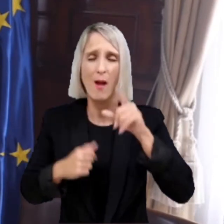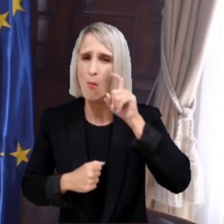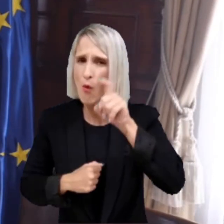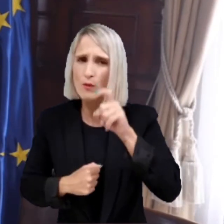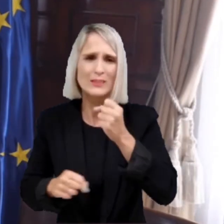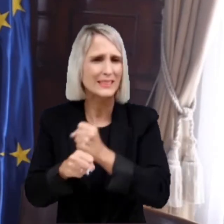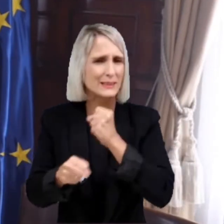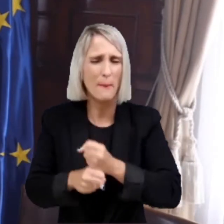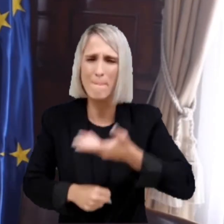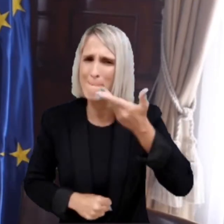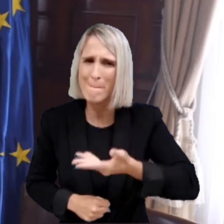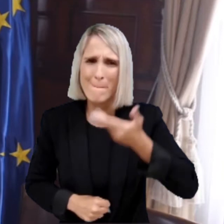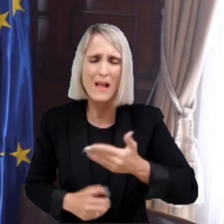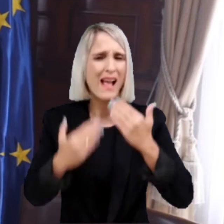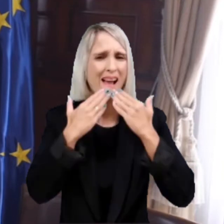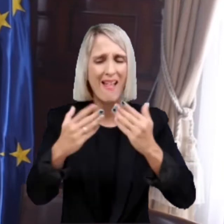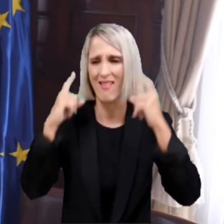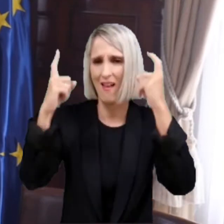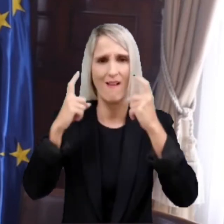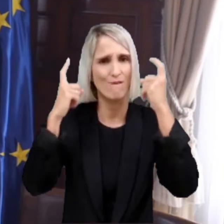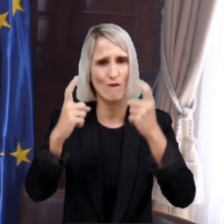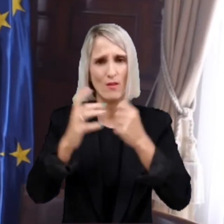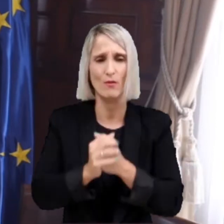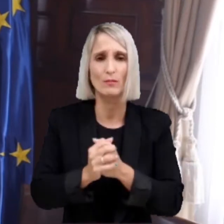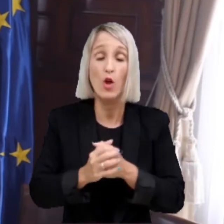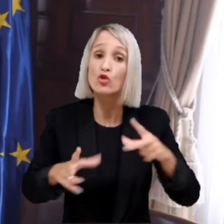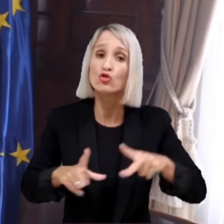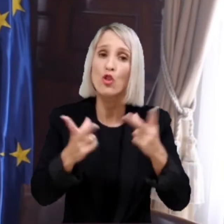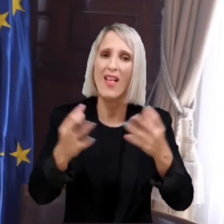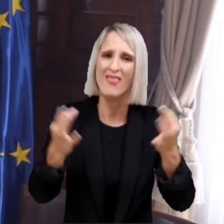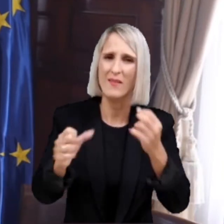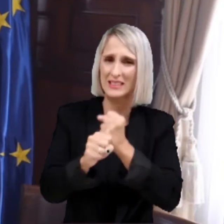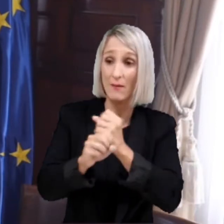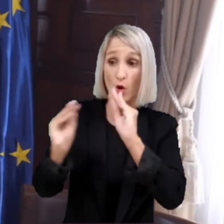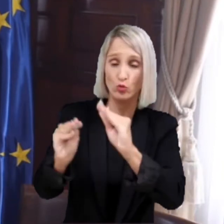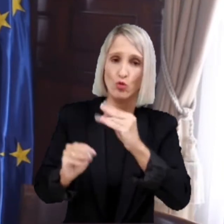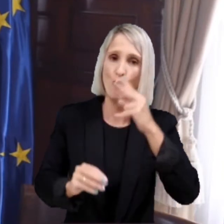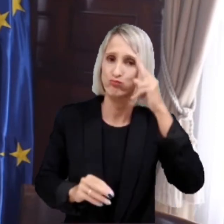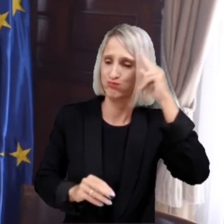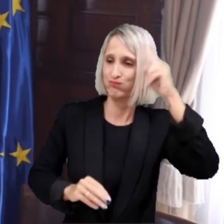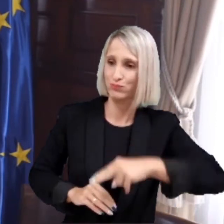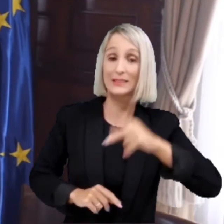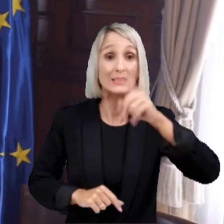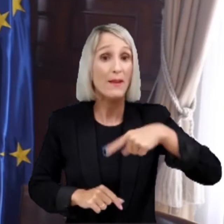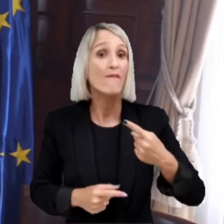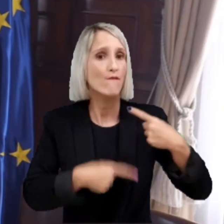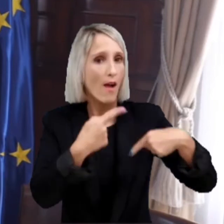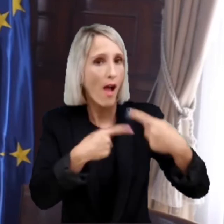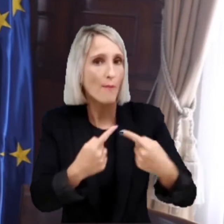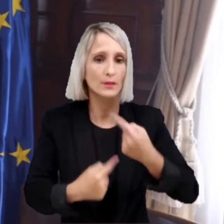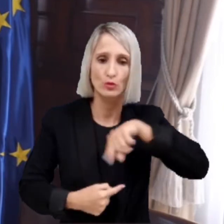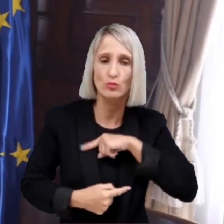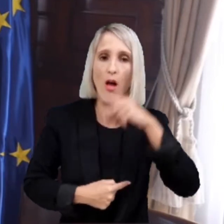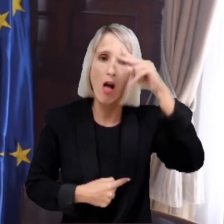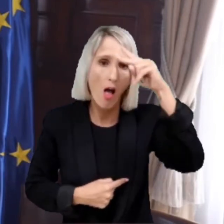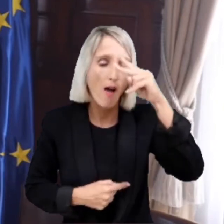educativo, profesorado, hacéis un papel esencial, gracias por vuestro esfuerzo. La sociedad debe reconocerlo al máximo. Y las